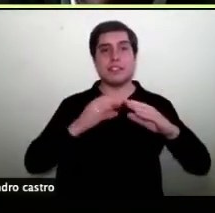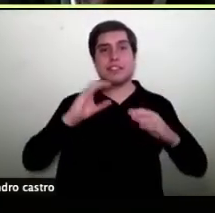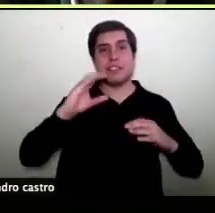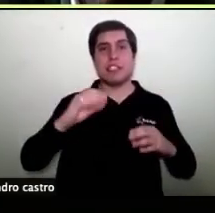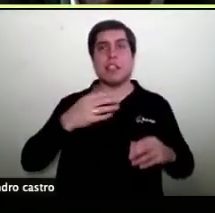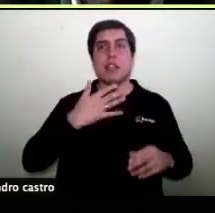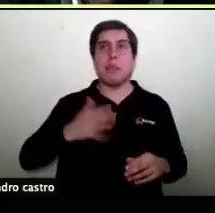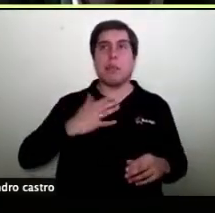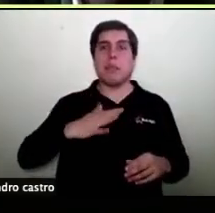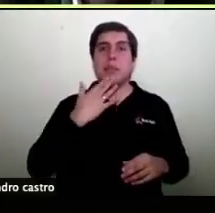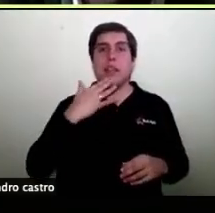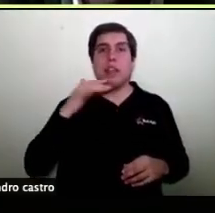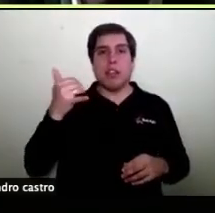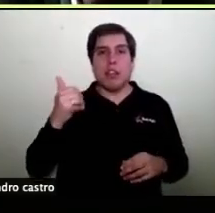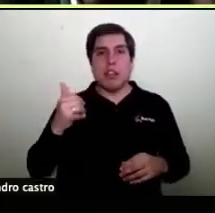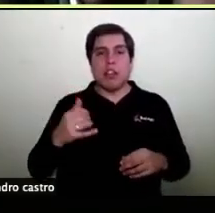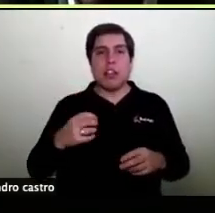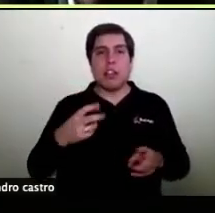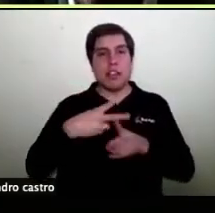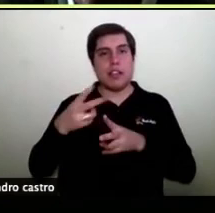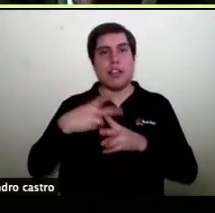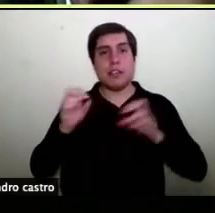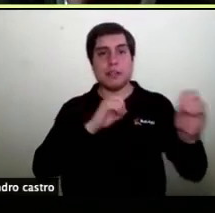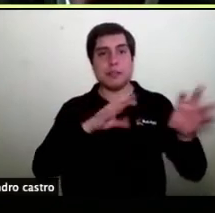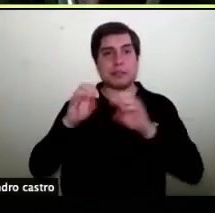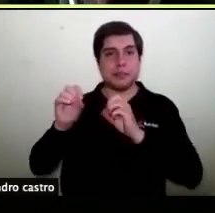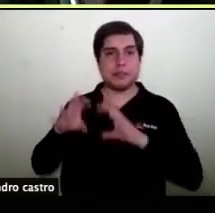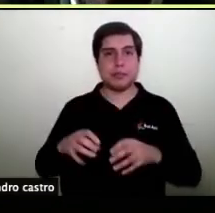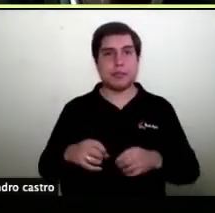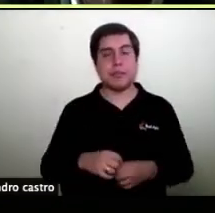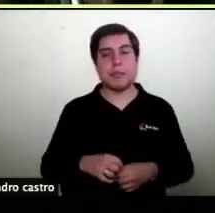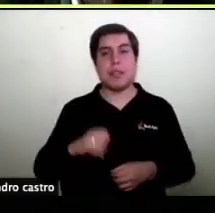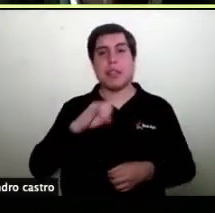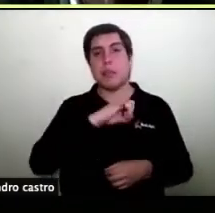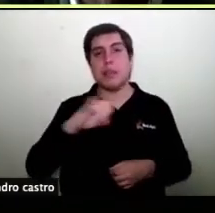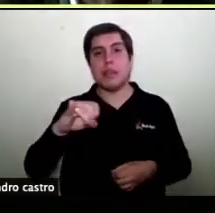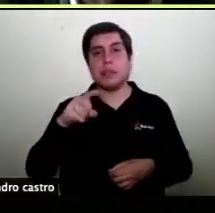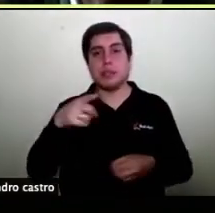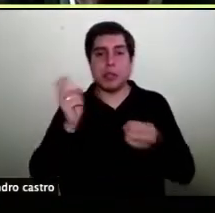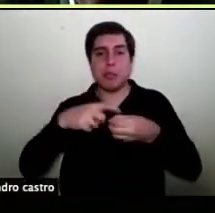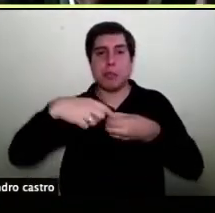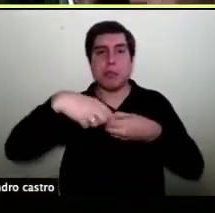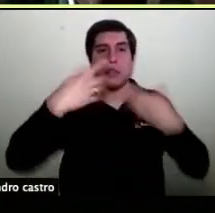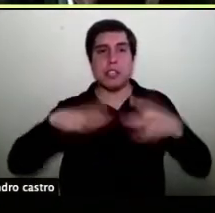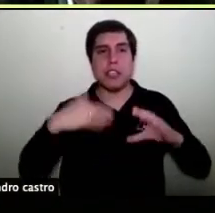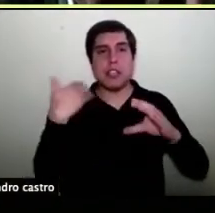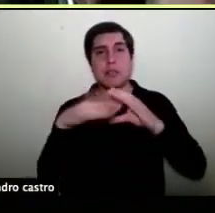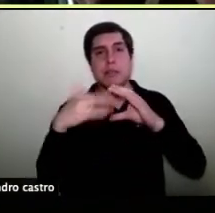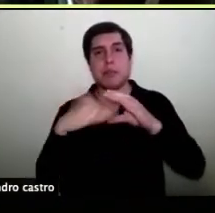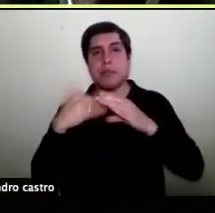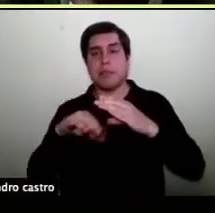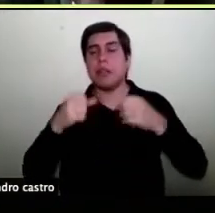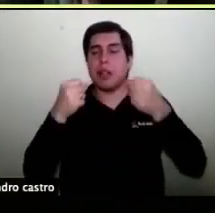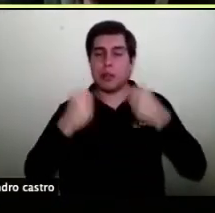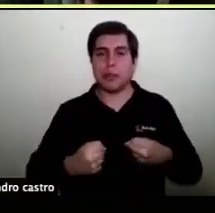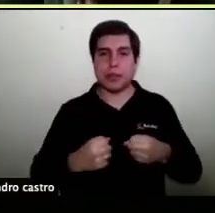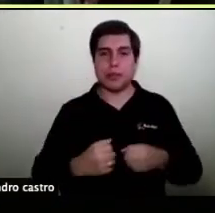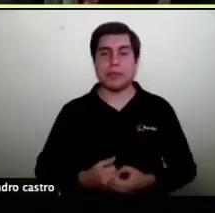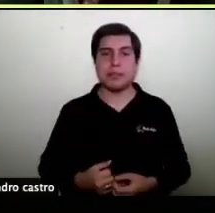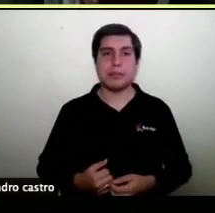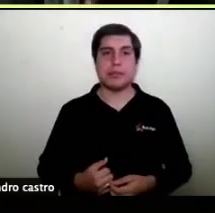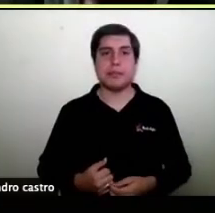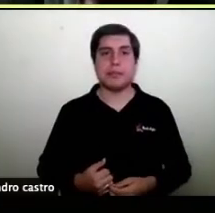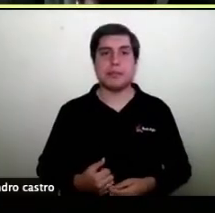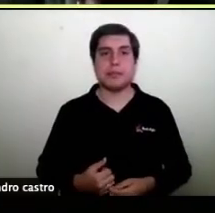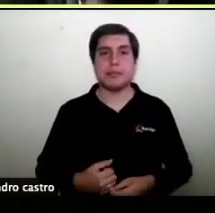jueves que lo tienen que coordinar con Benjamín pero una vez que se inscriban van a recibir los mails de bienvenida y que se capaciten y todo eso pero sí la